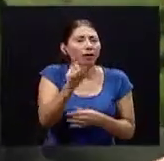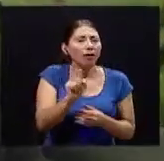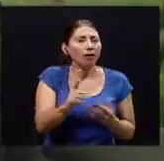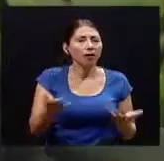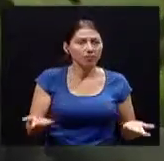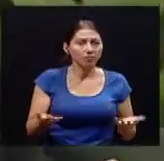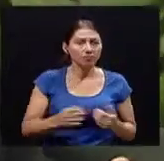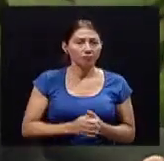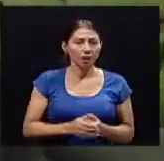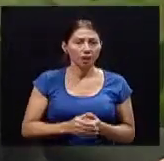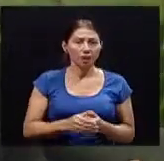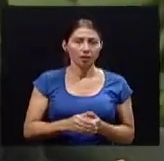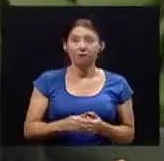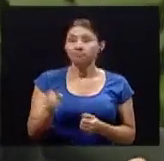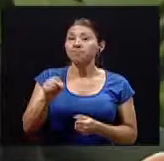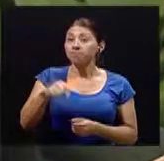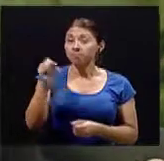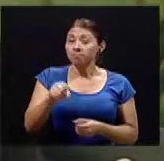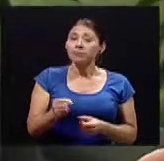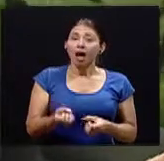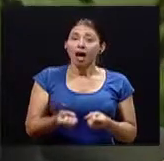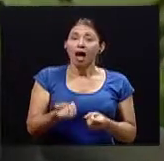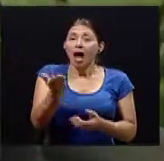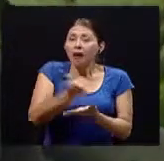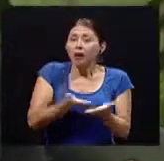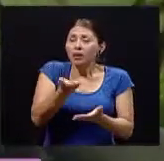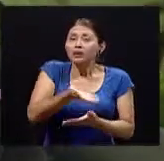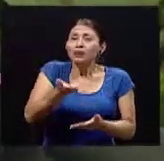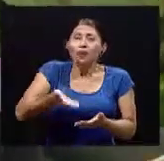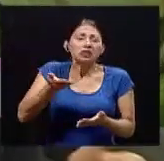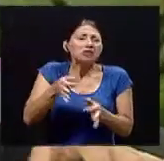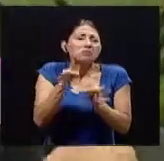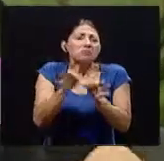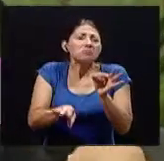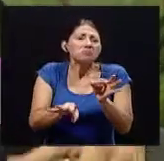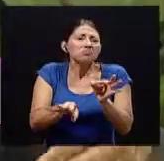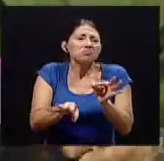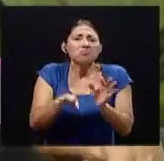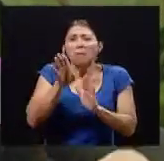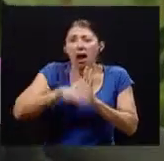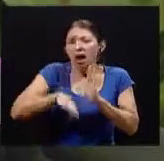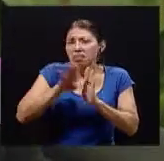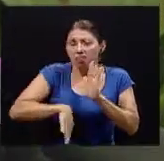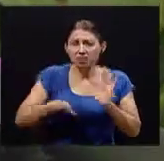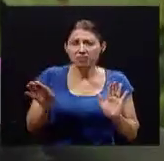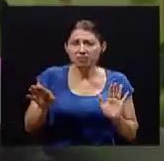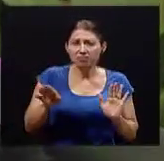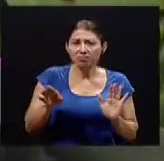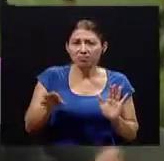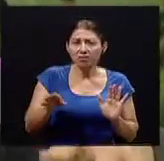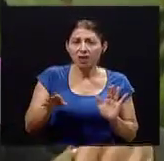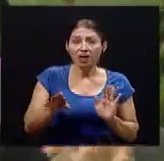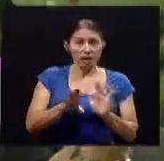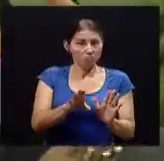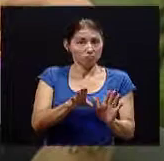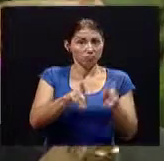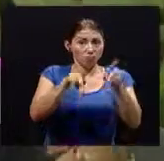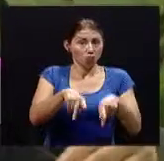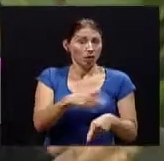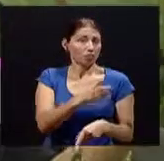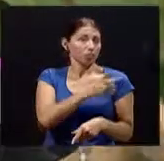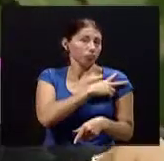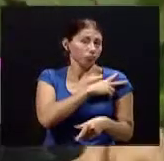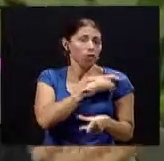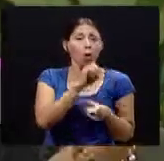patronos y funcionarios y personas estudiantes deberían hacer para mejorar esa postura una